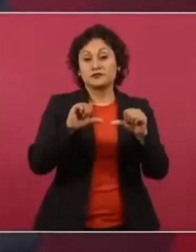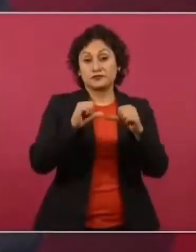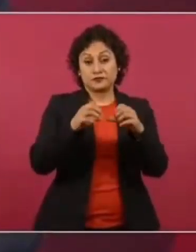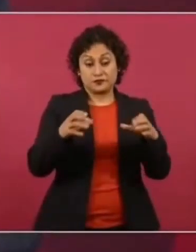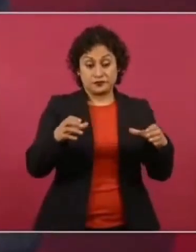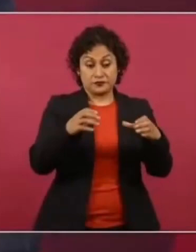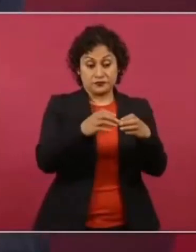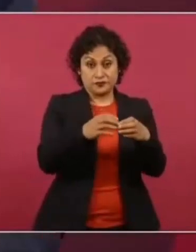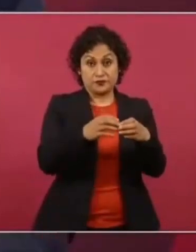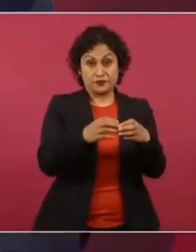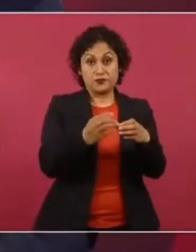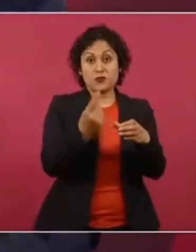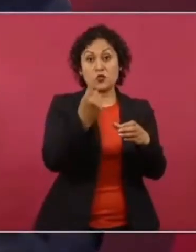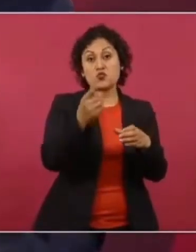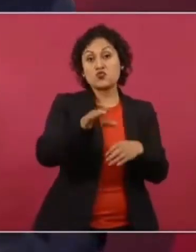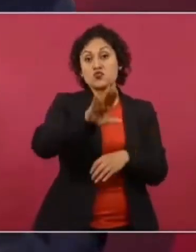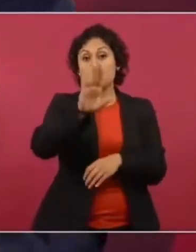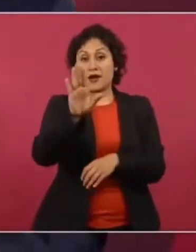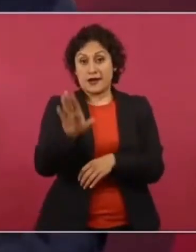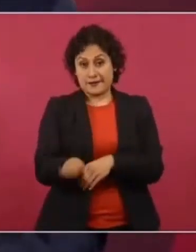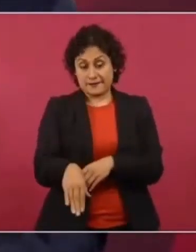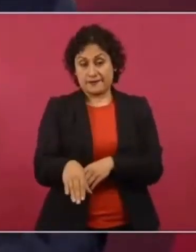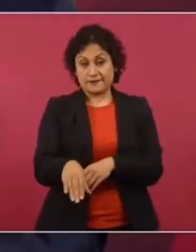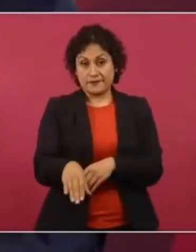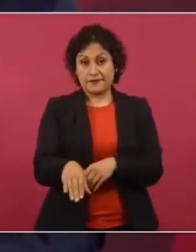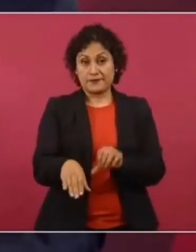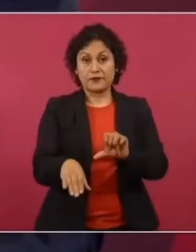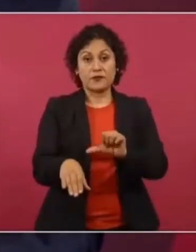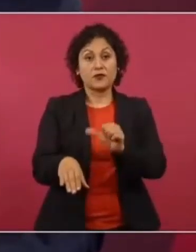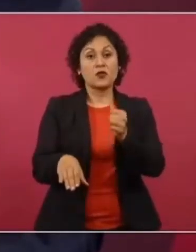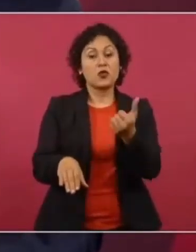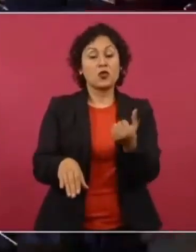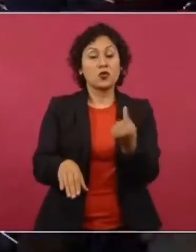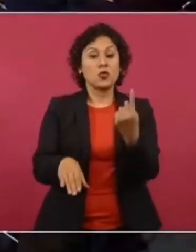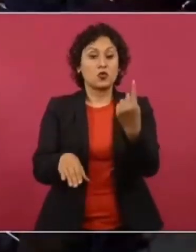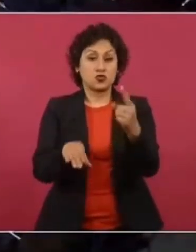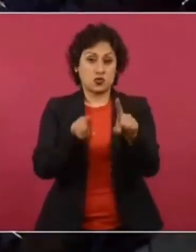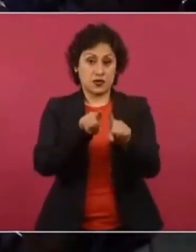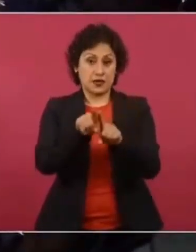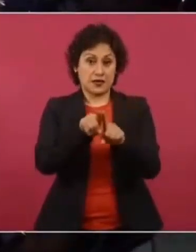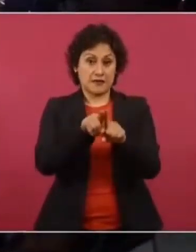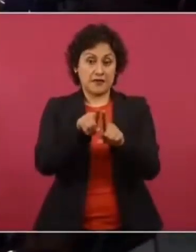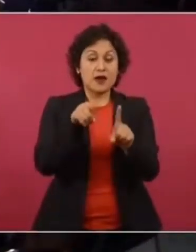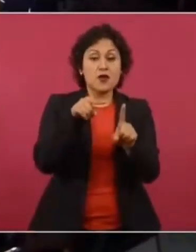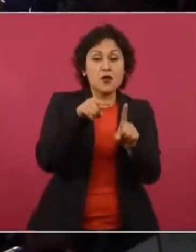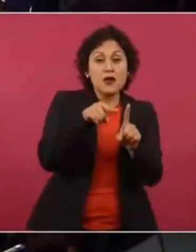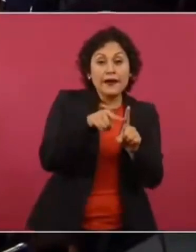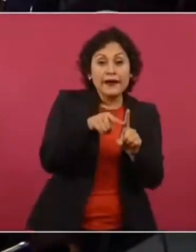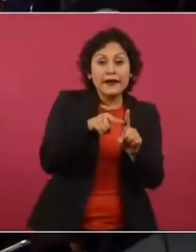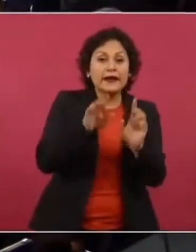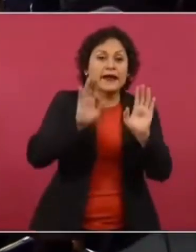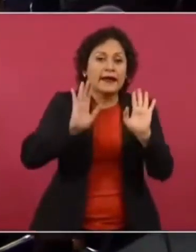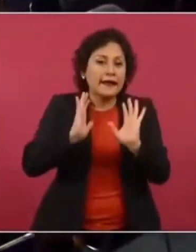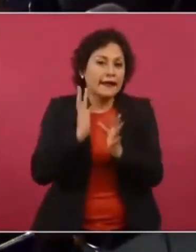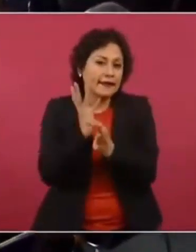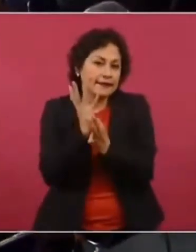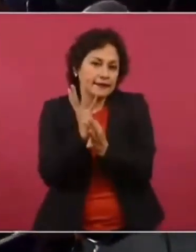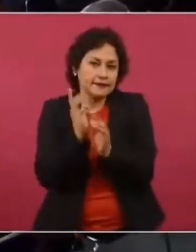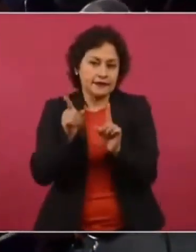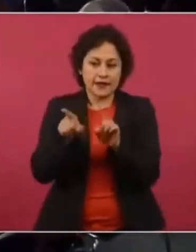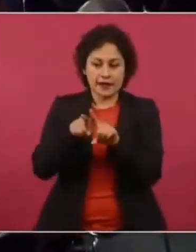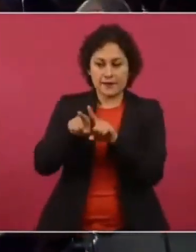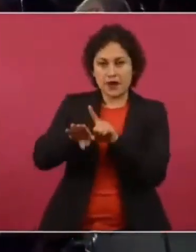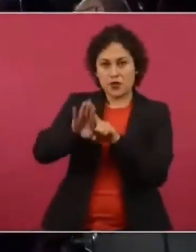Entonces, uno de los hermanos, supuestamente falsifica la firma del hermano muerto,